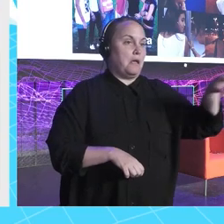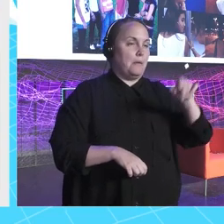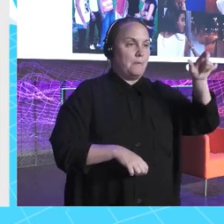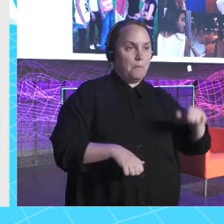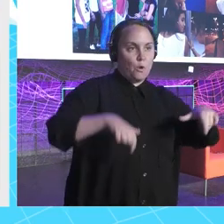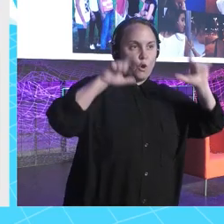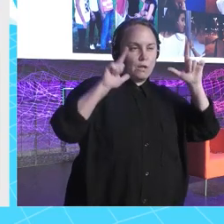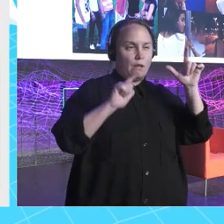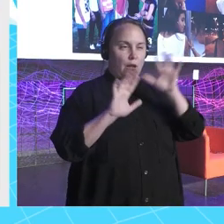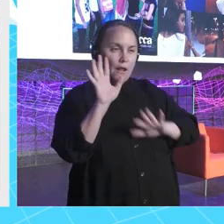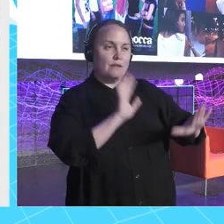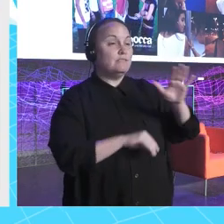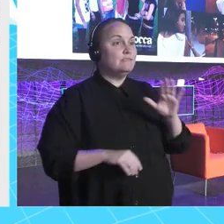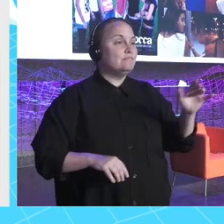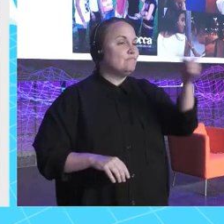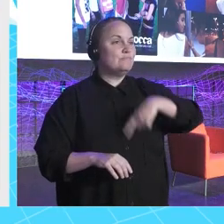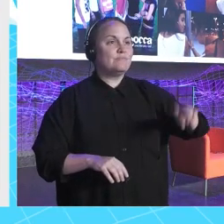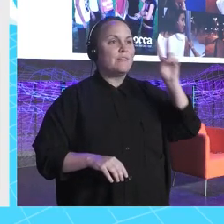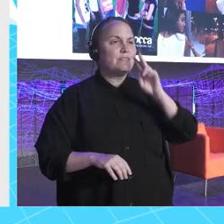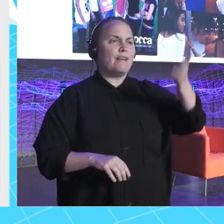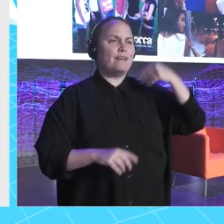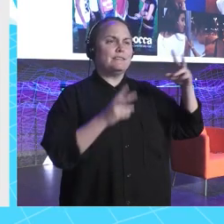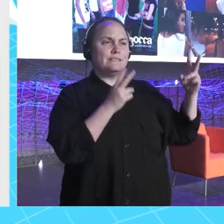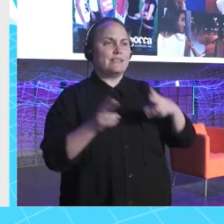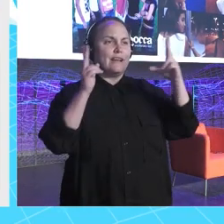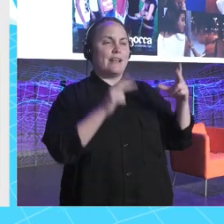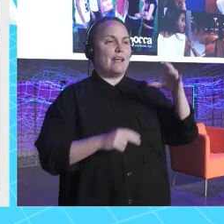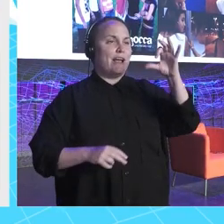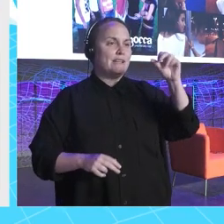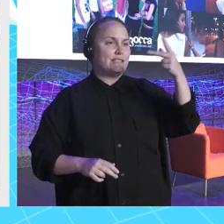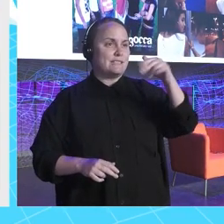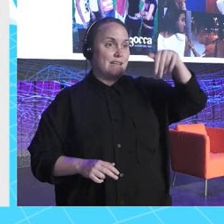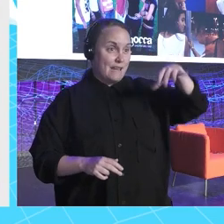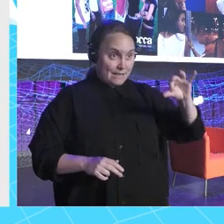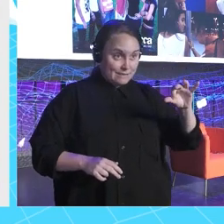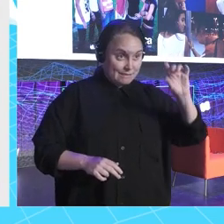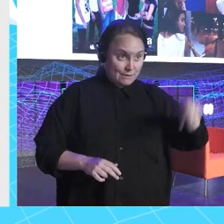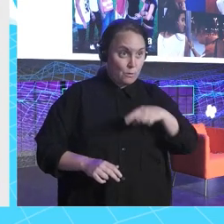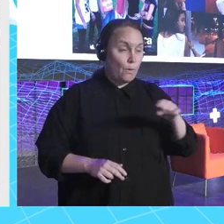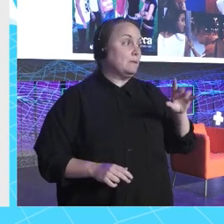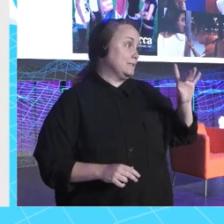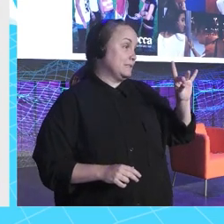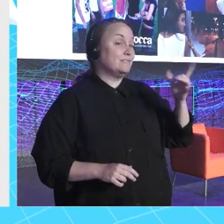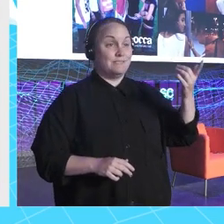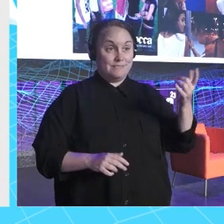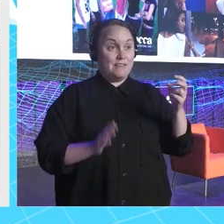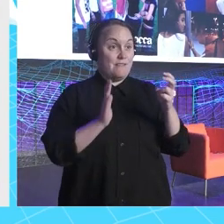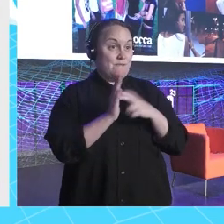repente, ¿visteis la serie Skins? Es increíble. O sea, antes de Físicoquímica estaba Skins. Bueno,